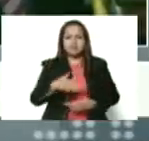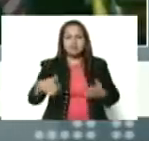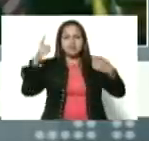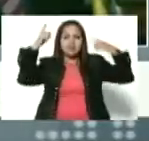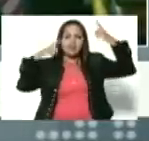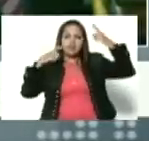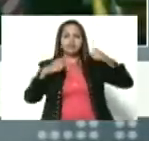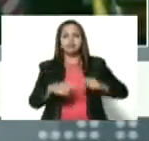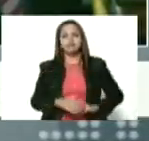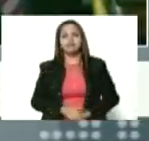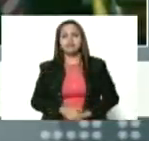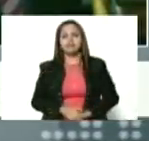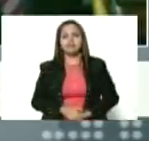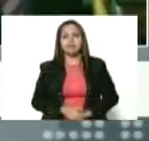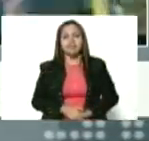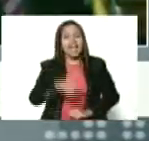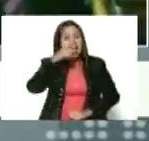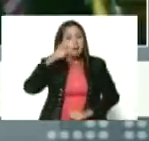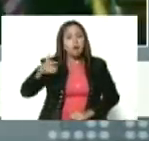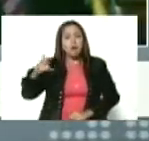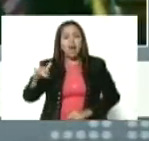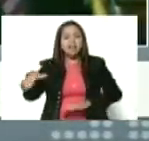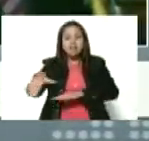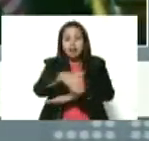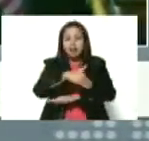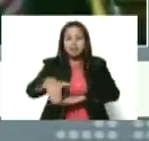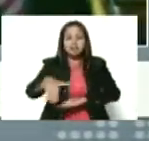El pueblo estaba en las calles.